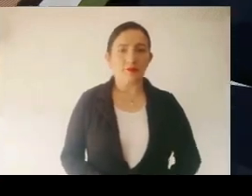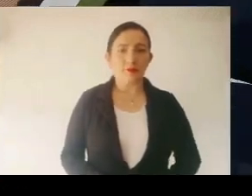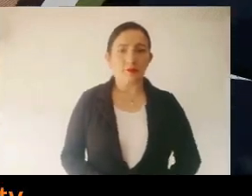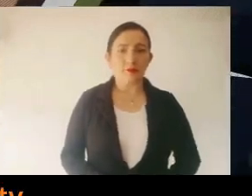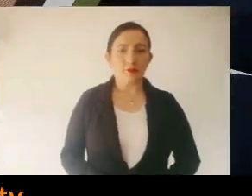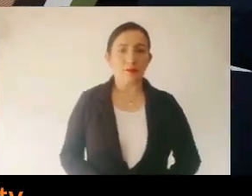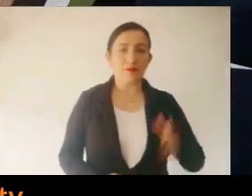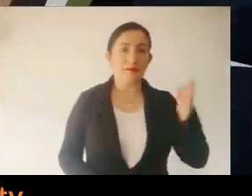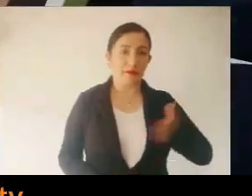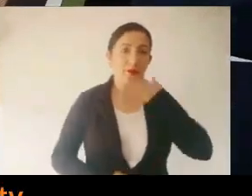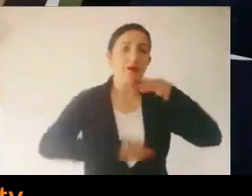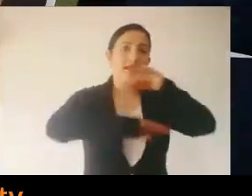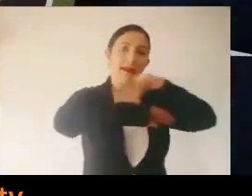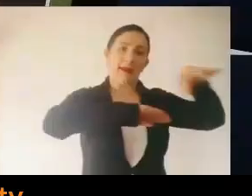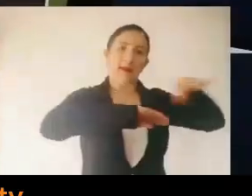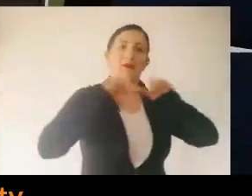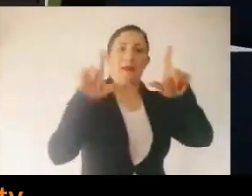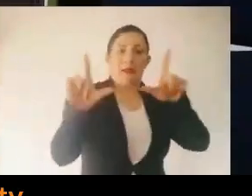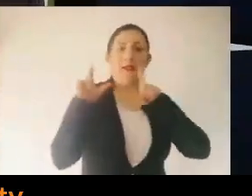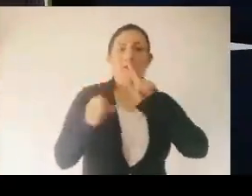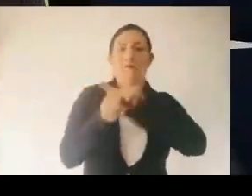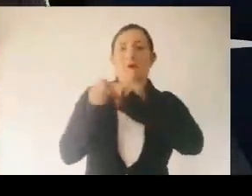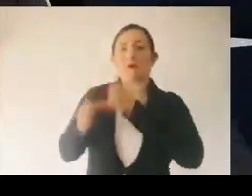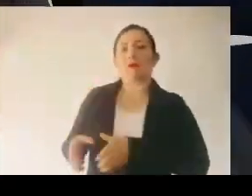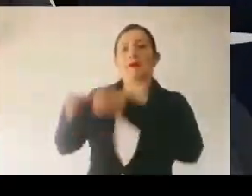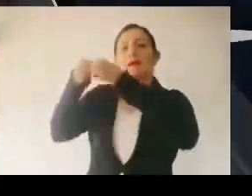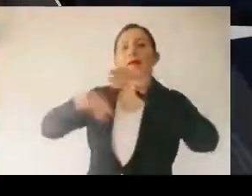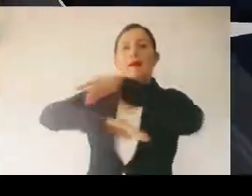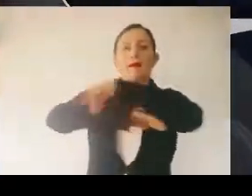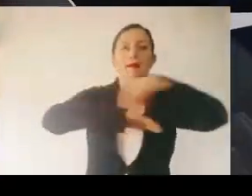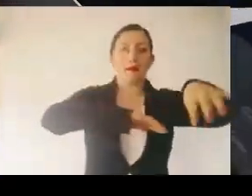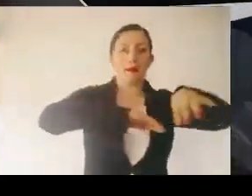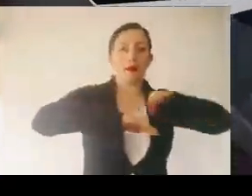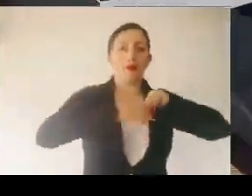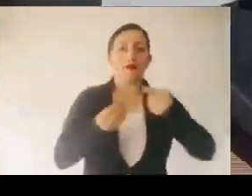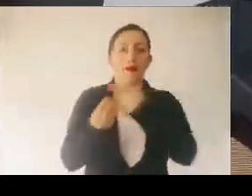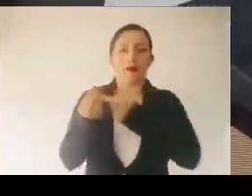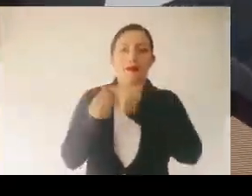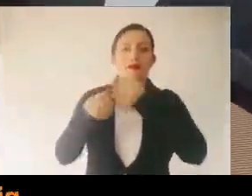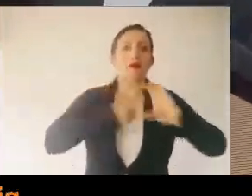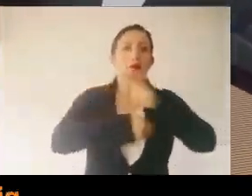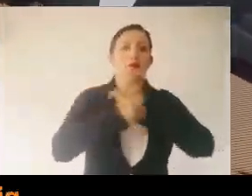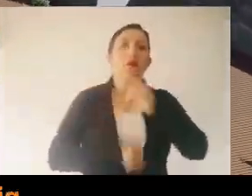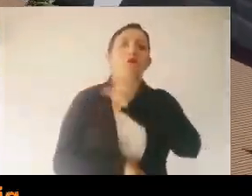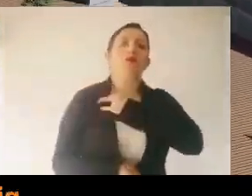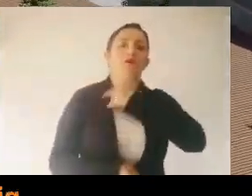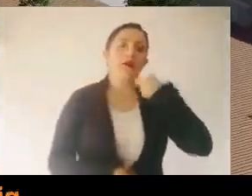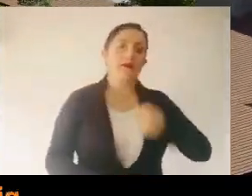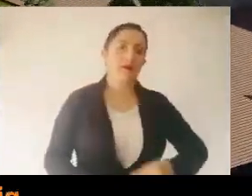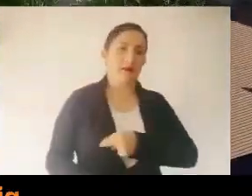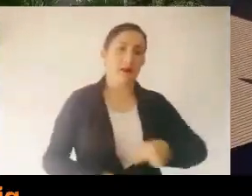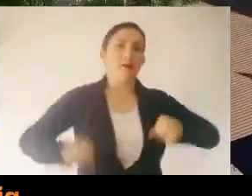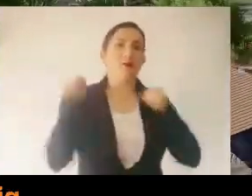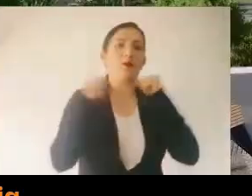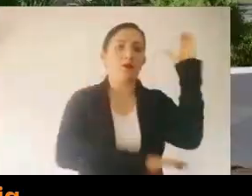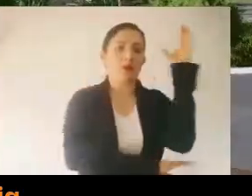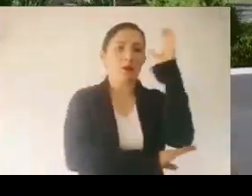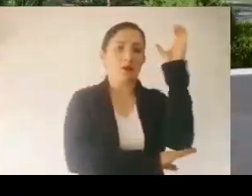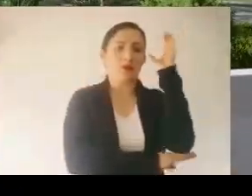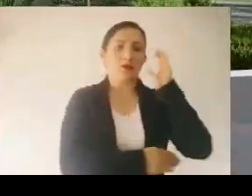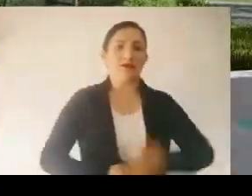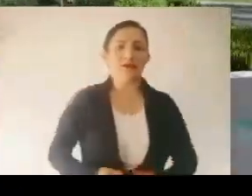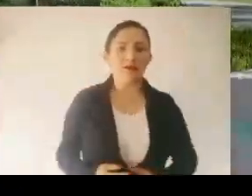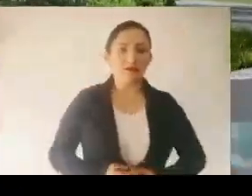Soy arquitecto egresado de la Facultad de Arquitectura, Diseño y Urbanismo de la Universidad de La Salle, Bogotá, Colombia.